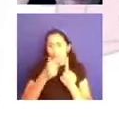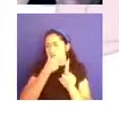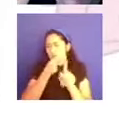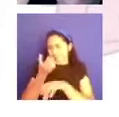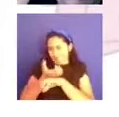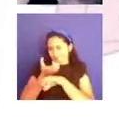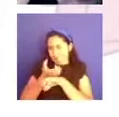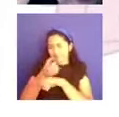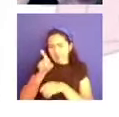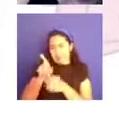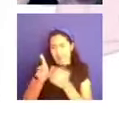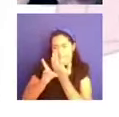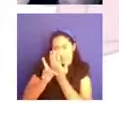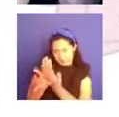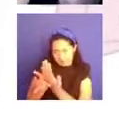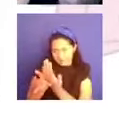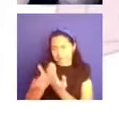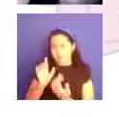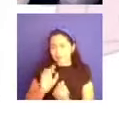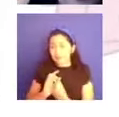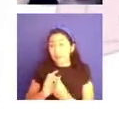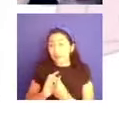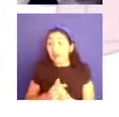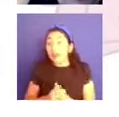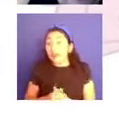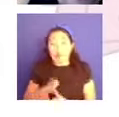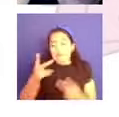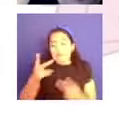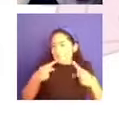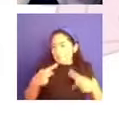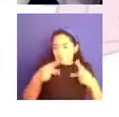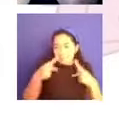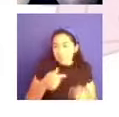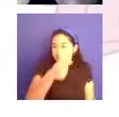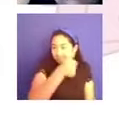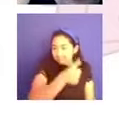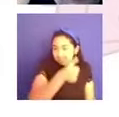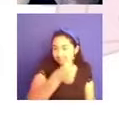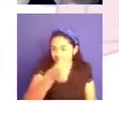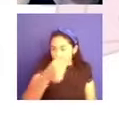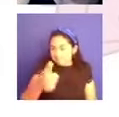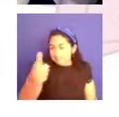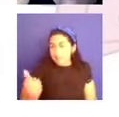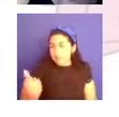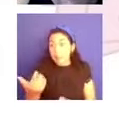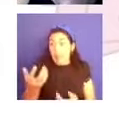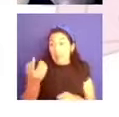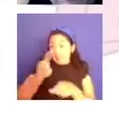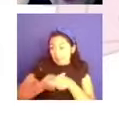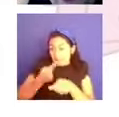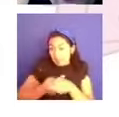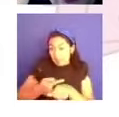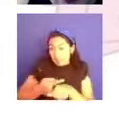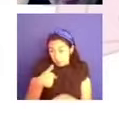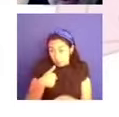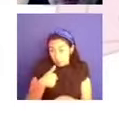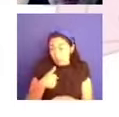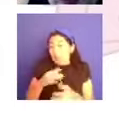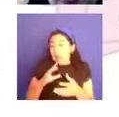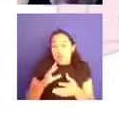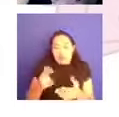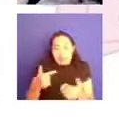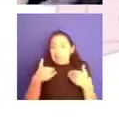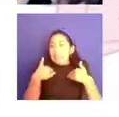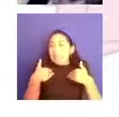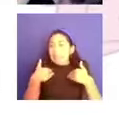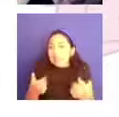¿no?, nos decía que cada persona construye una explicación a partir de lo que está pasando consigo mismo.